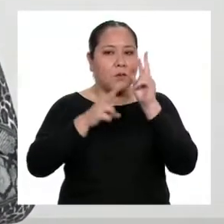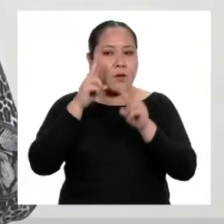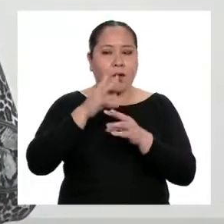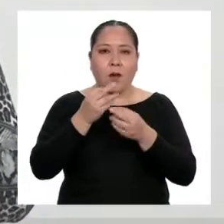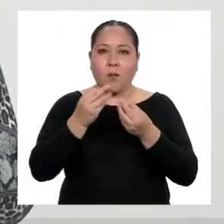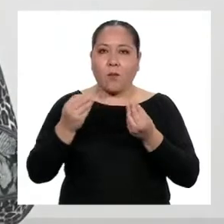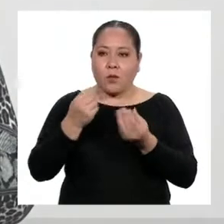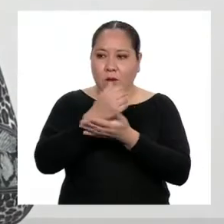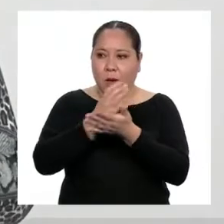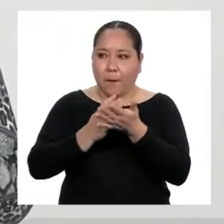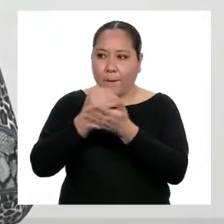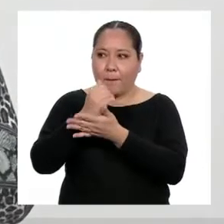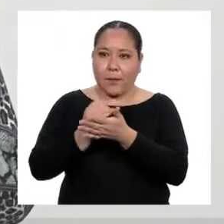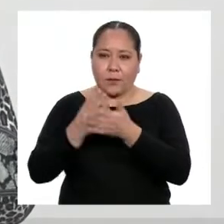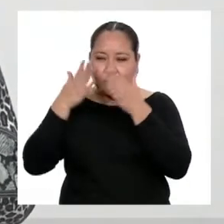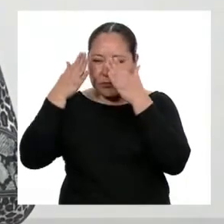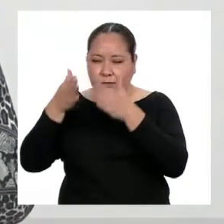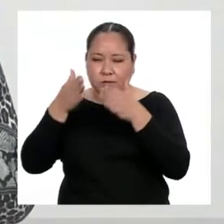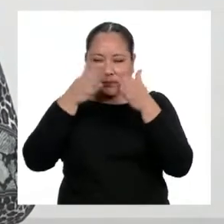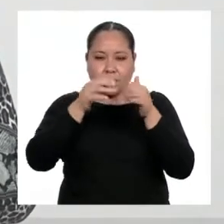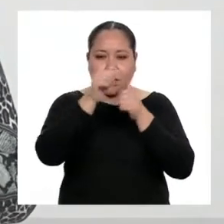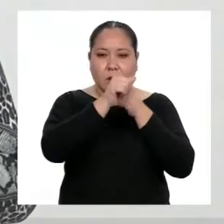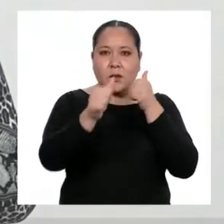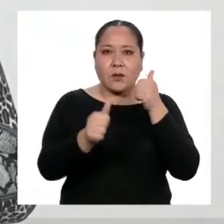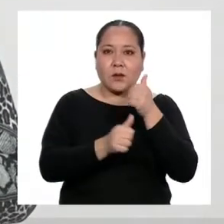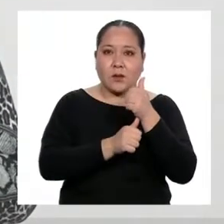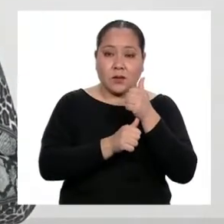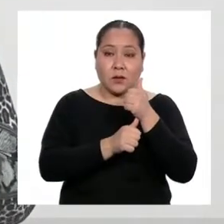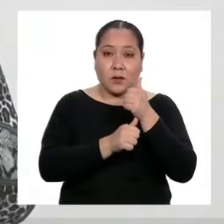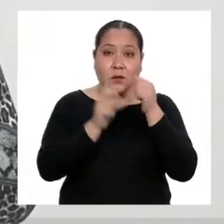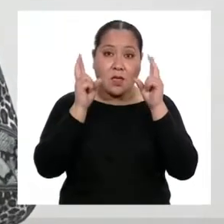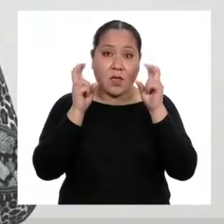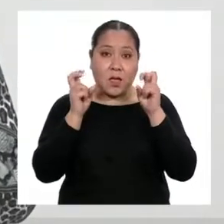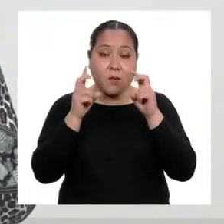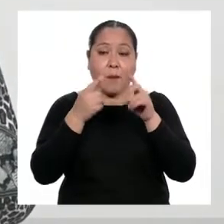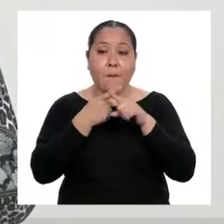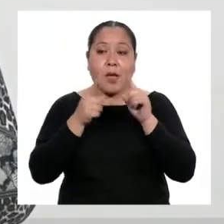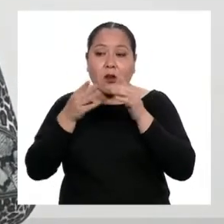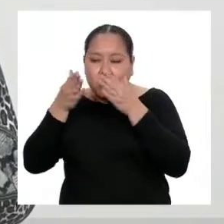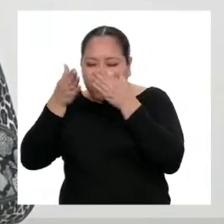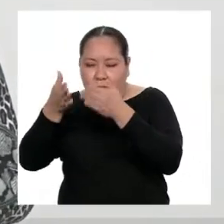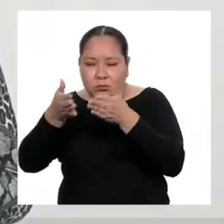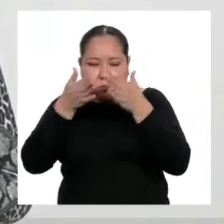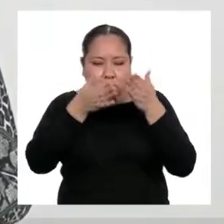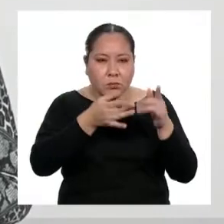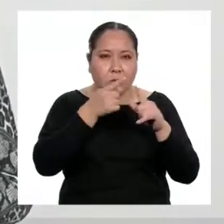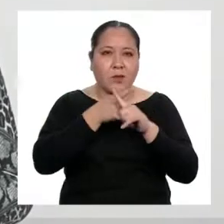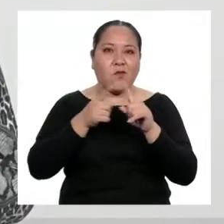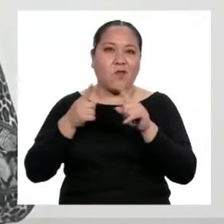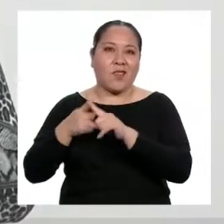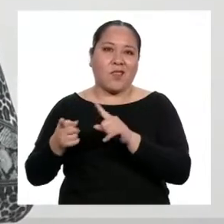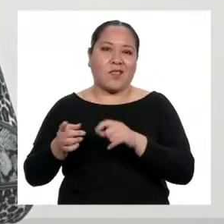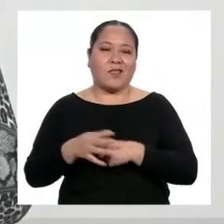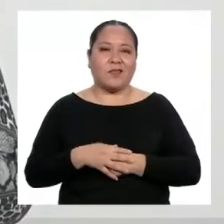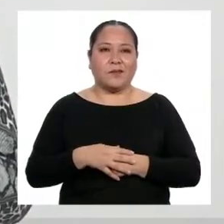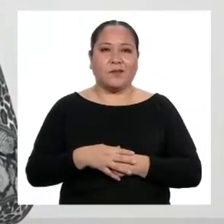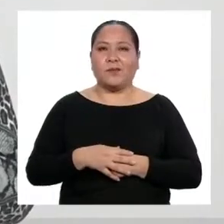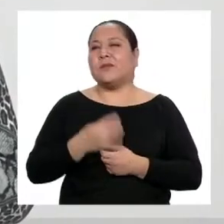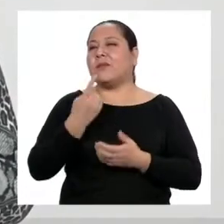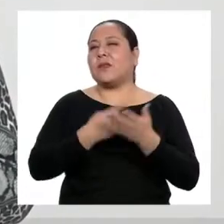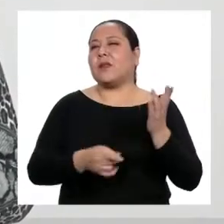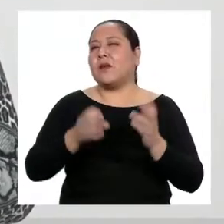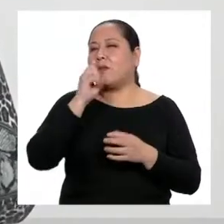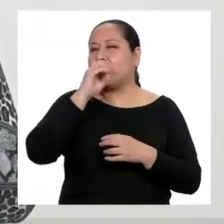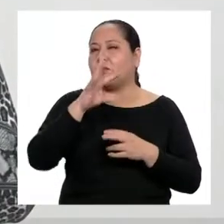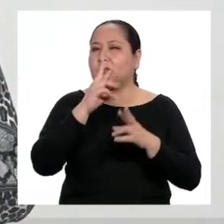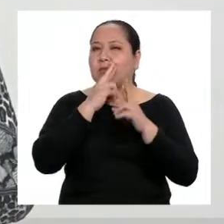párrafo puede abordar el mismo subtema, pero dan énfasis en aspectos distintos. Entonces, ¿qué podríamos